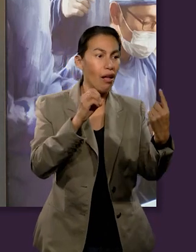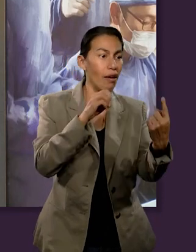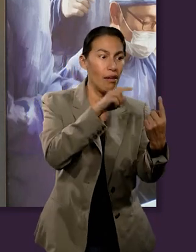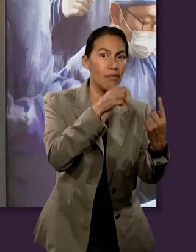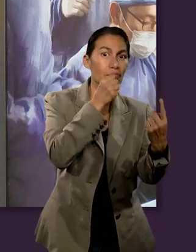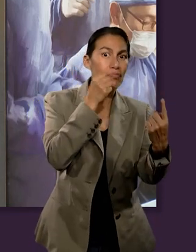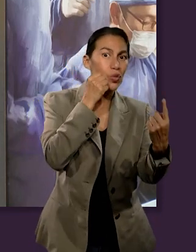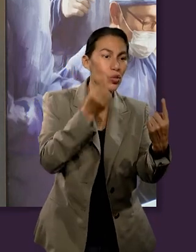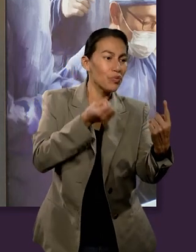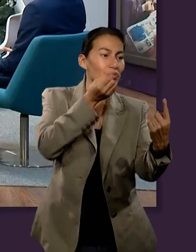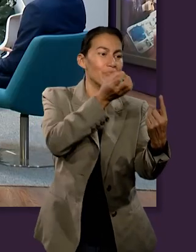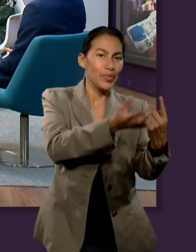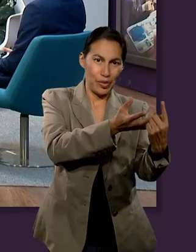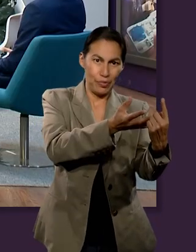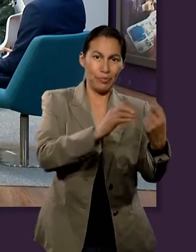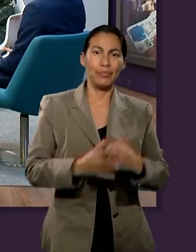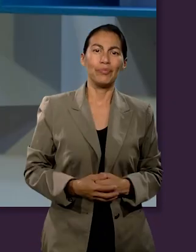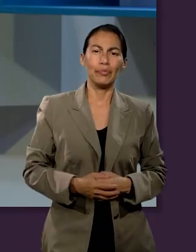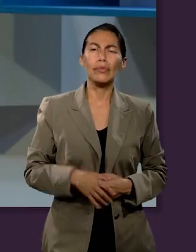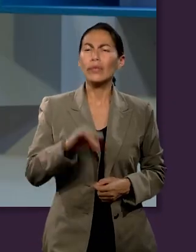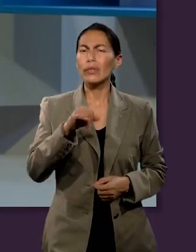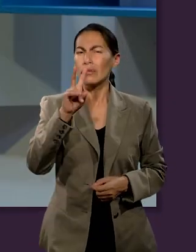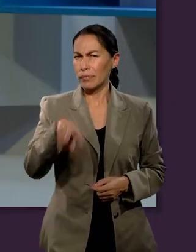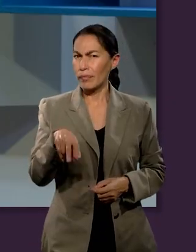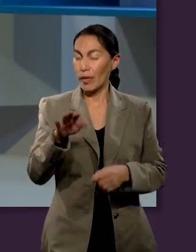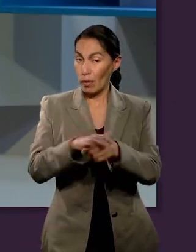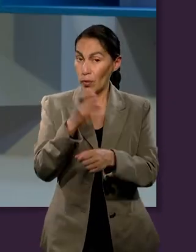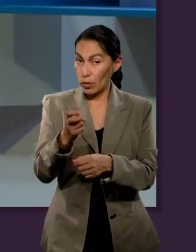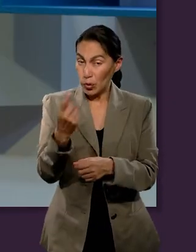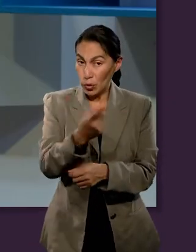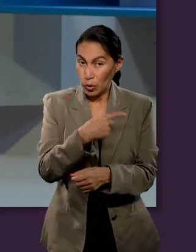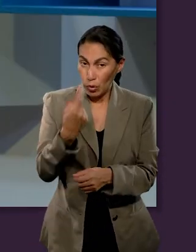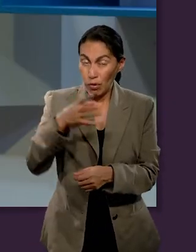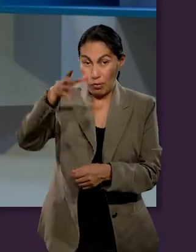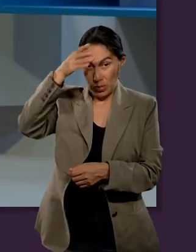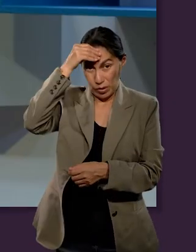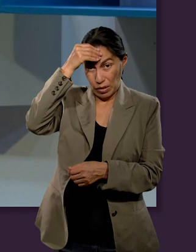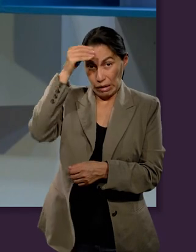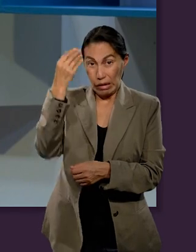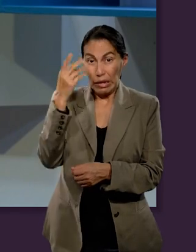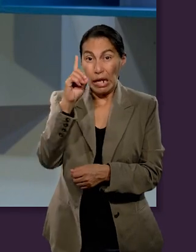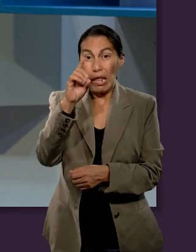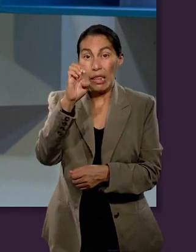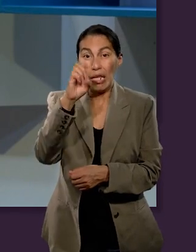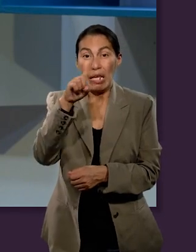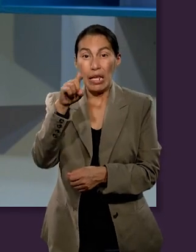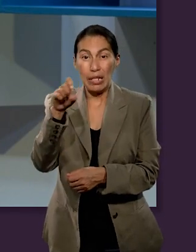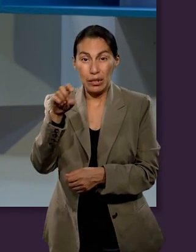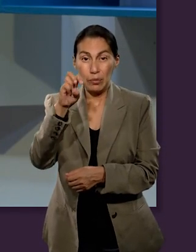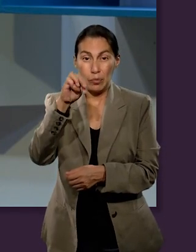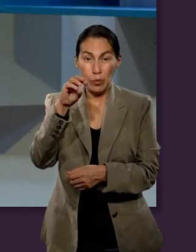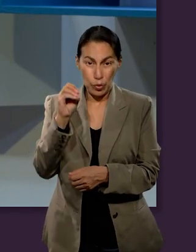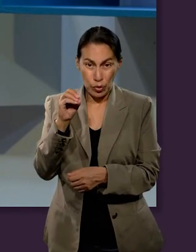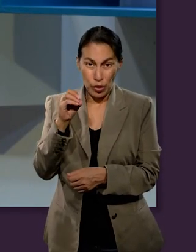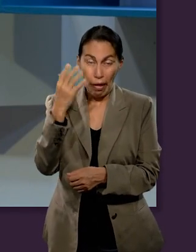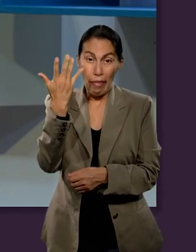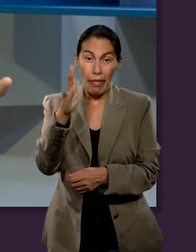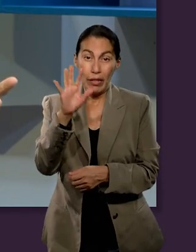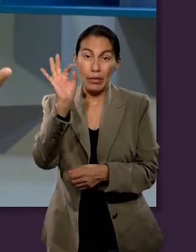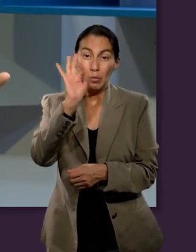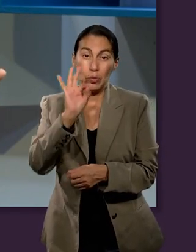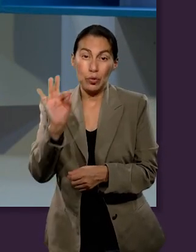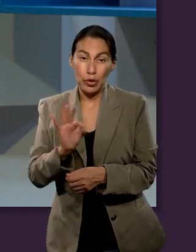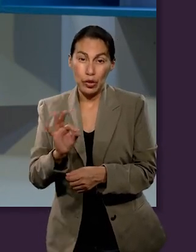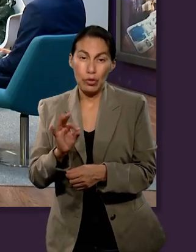sacerdote, ¿no? Sí, por eso es que tenemos que recordar que el 10% es la décima parte de lo que nosotros obtenemos de